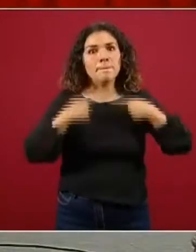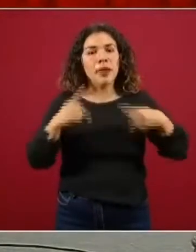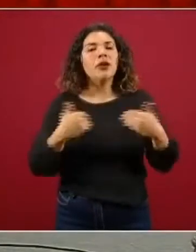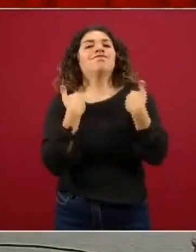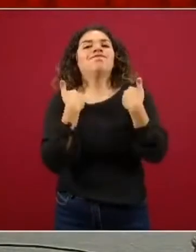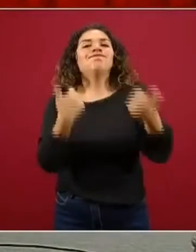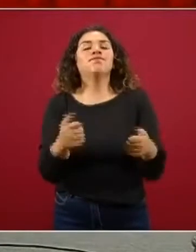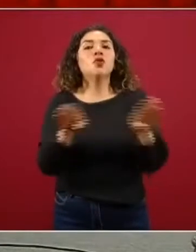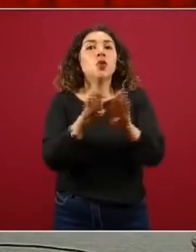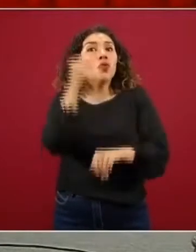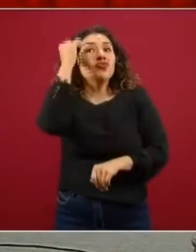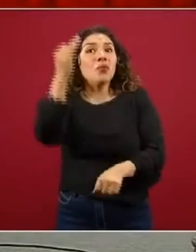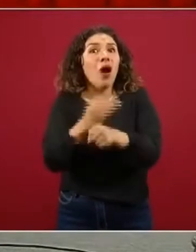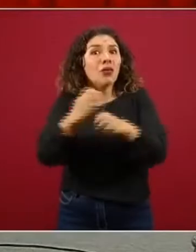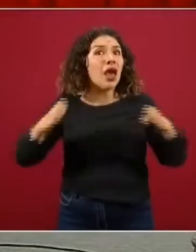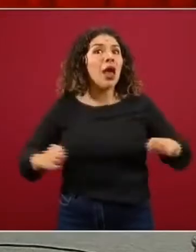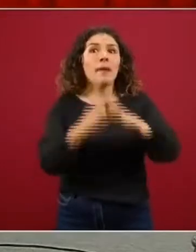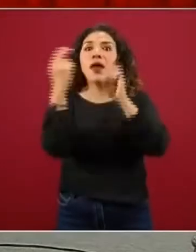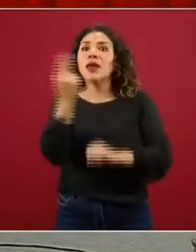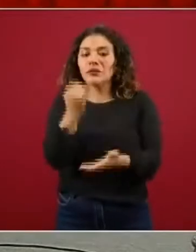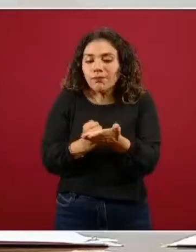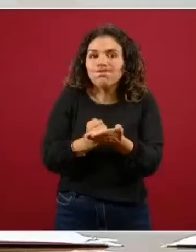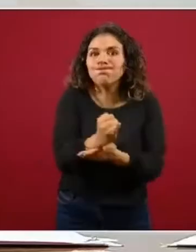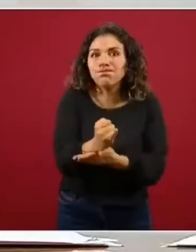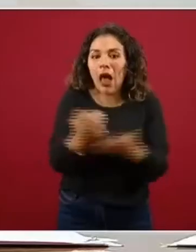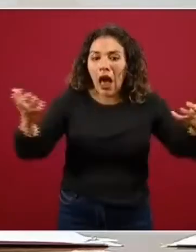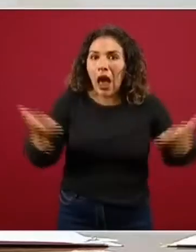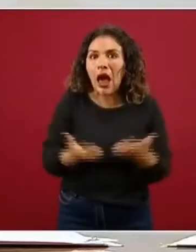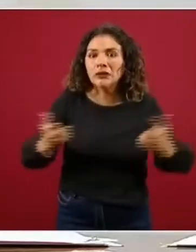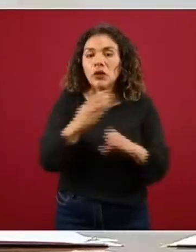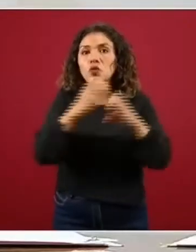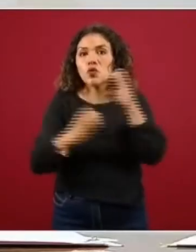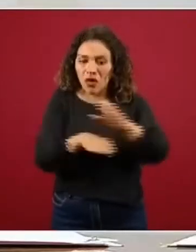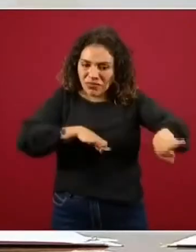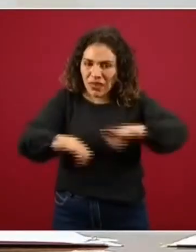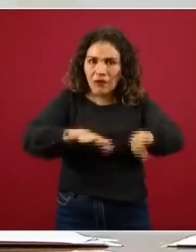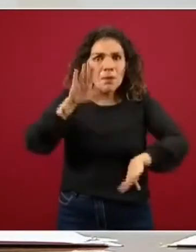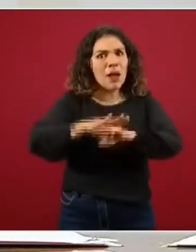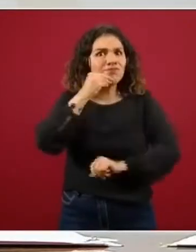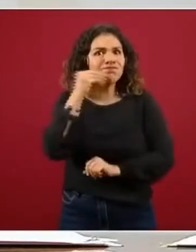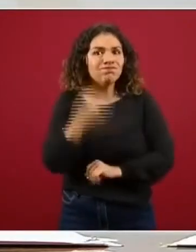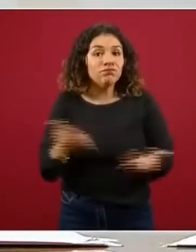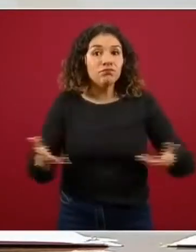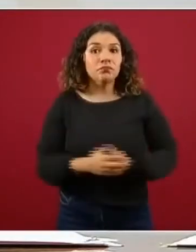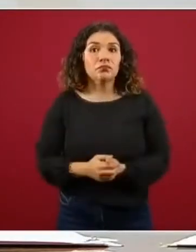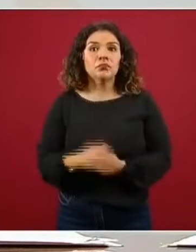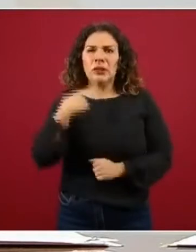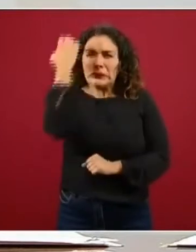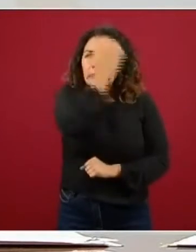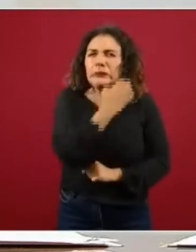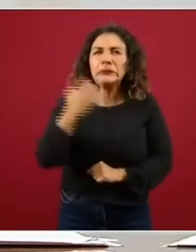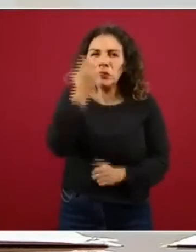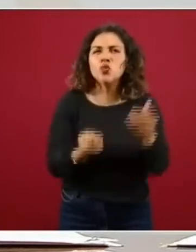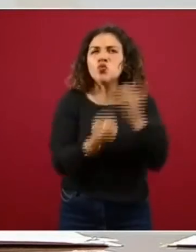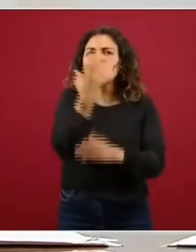entender que a tiempos extraordinarios se requieren decisiones, acciones y trabajo extraordinario. Exploramos